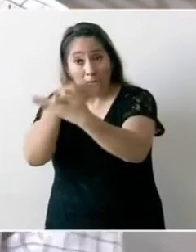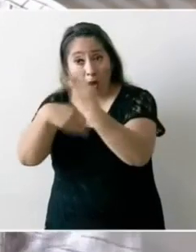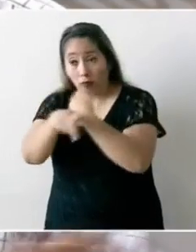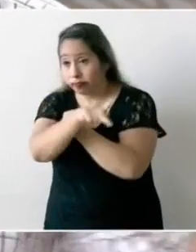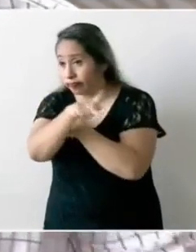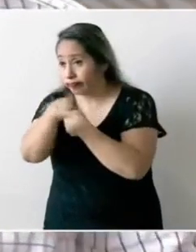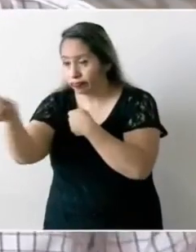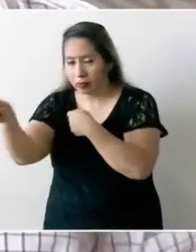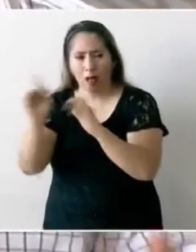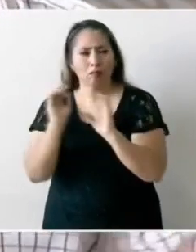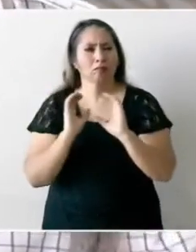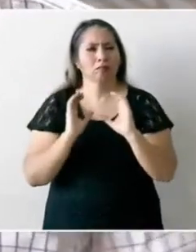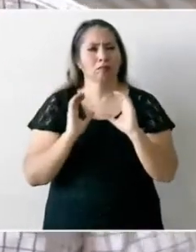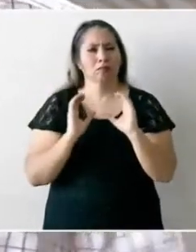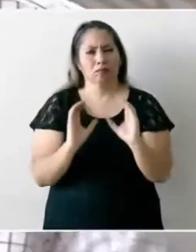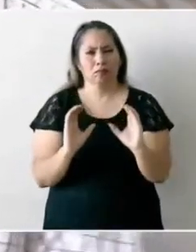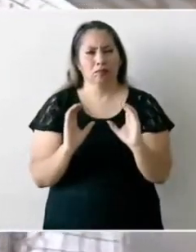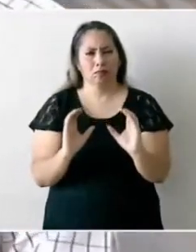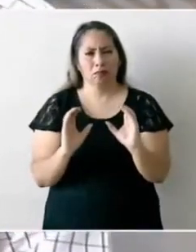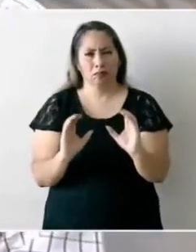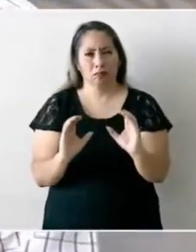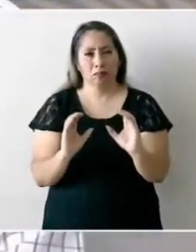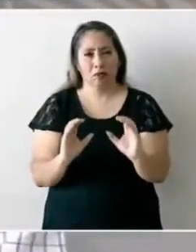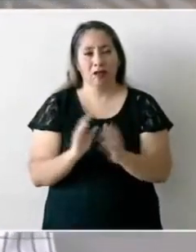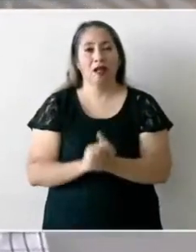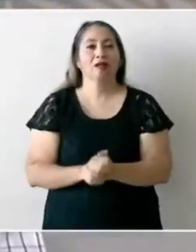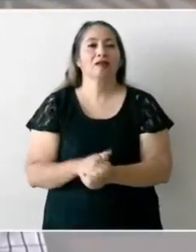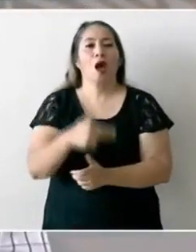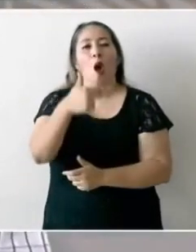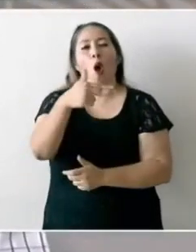Vamos a cuidar que no haya huachicol